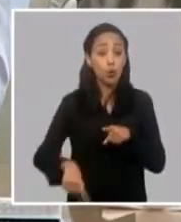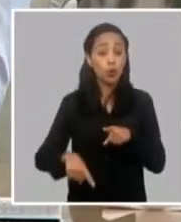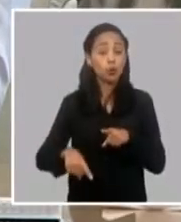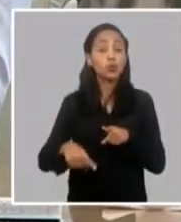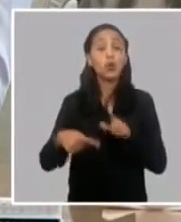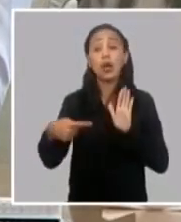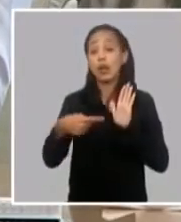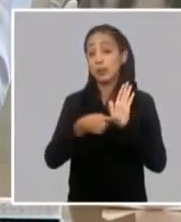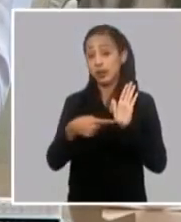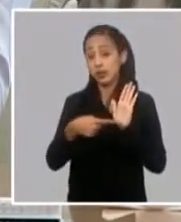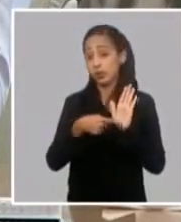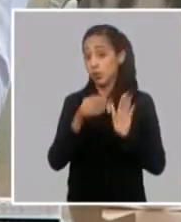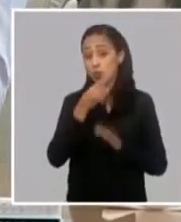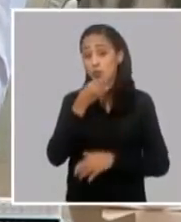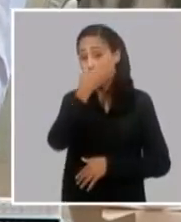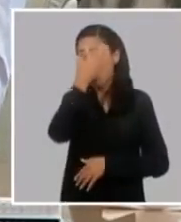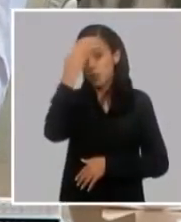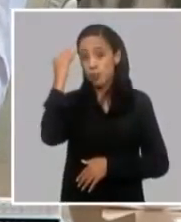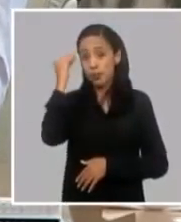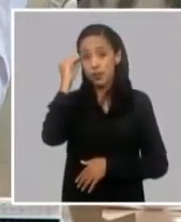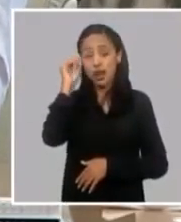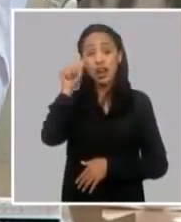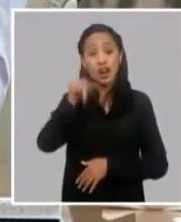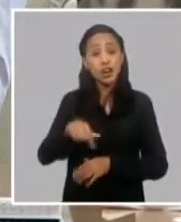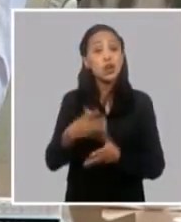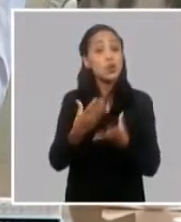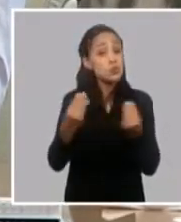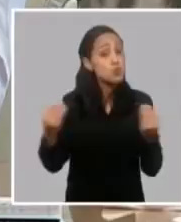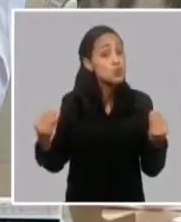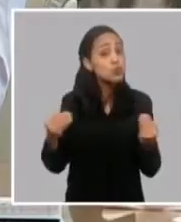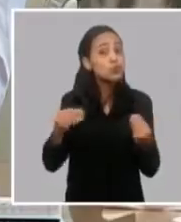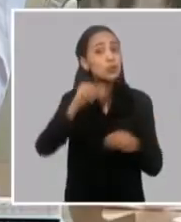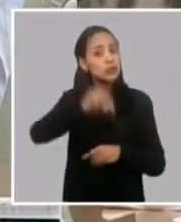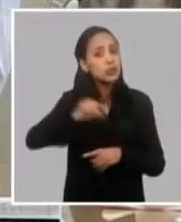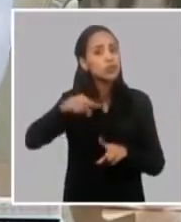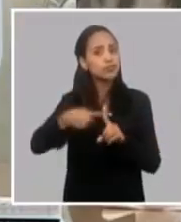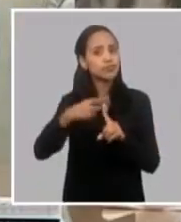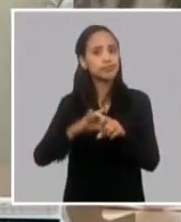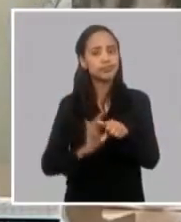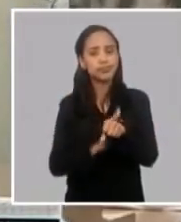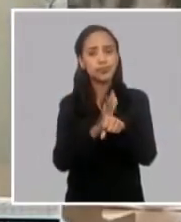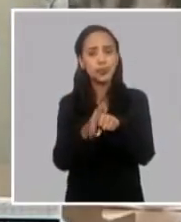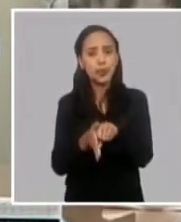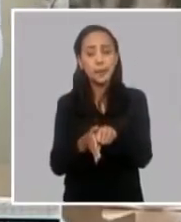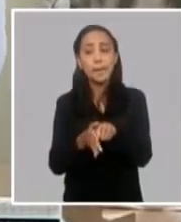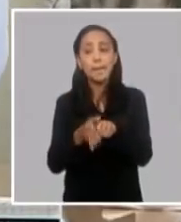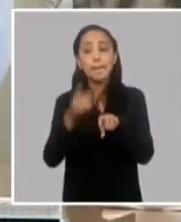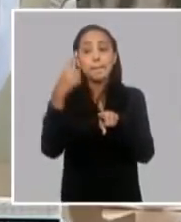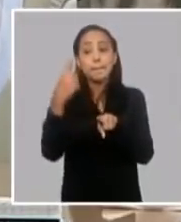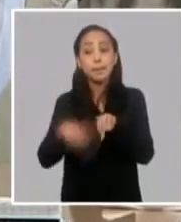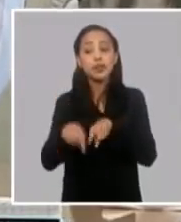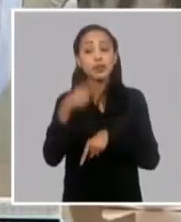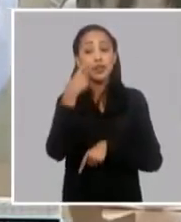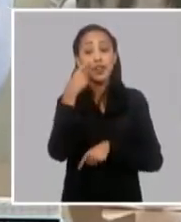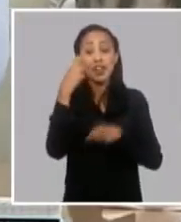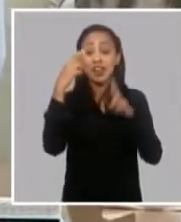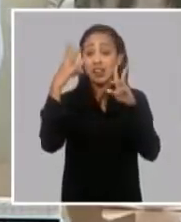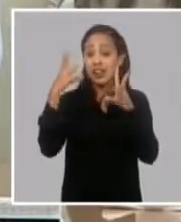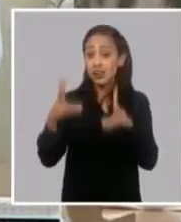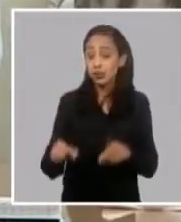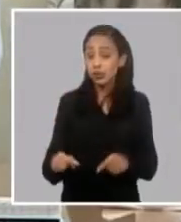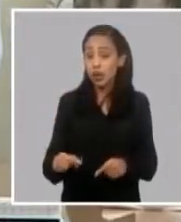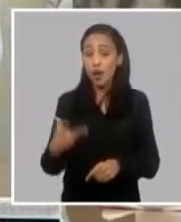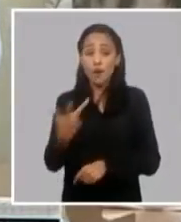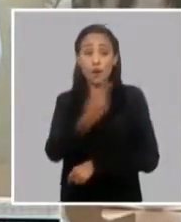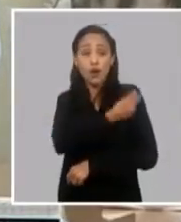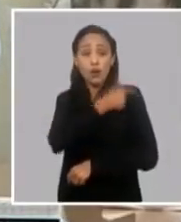escapar. En medio del pico pandémico y de las situaciones que estábamos enfrentando, aparecen los resultados de Agdala,